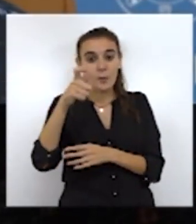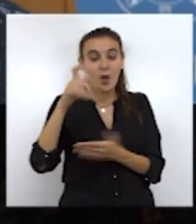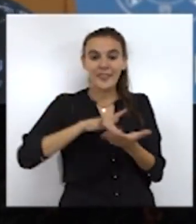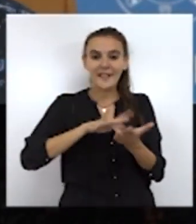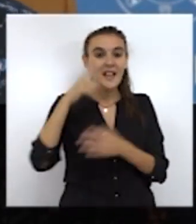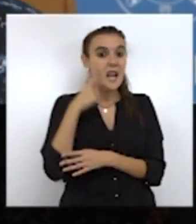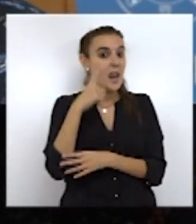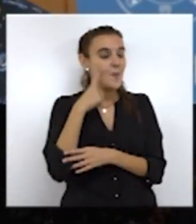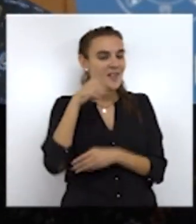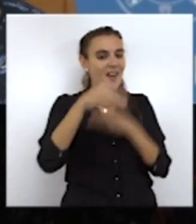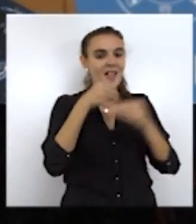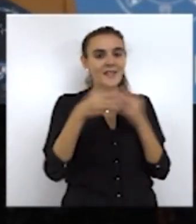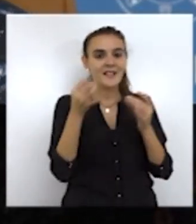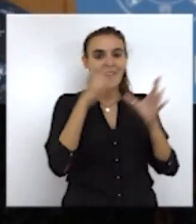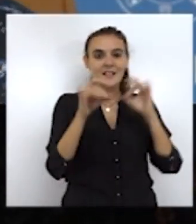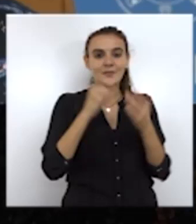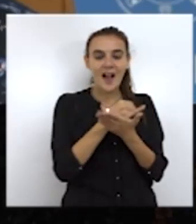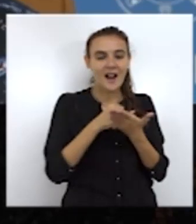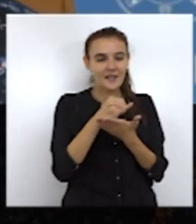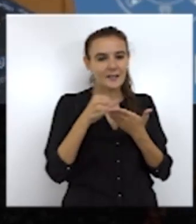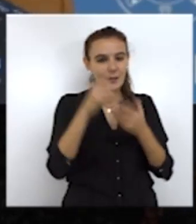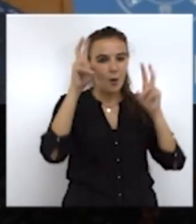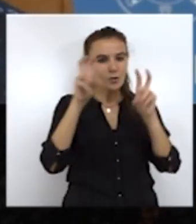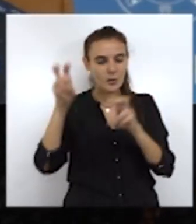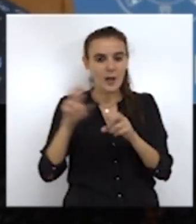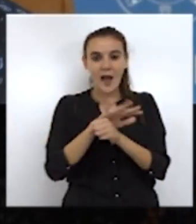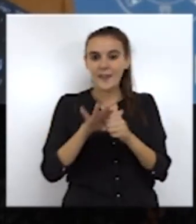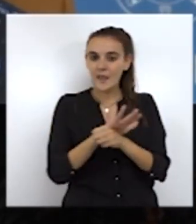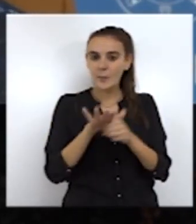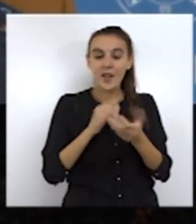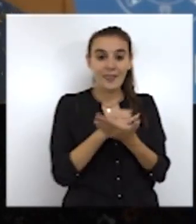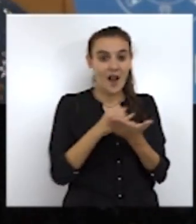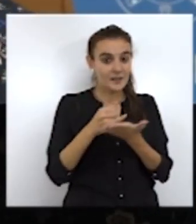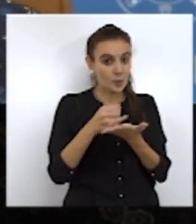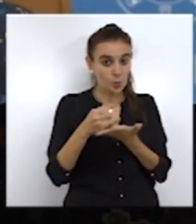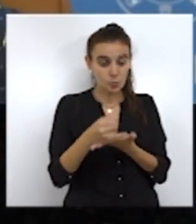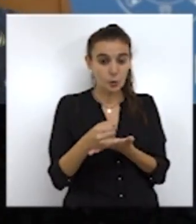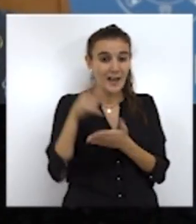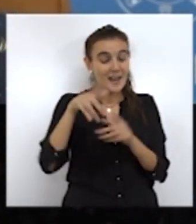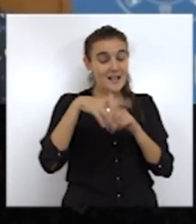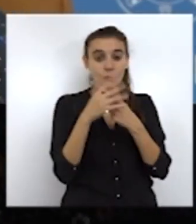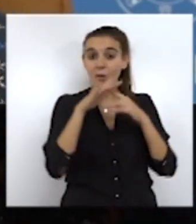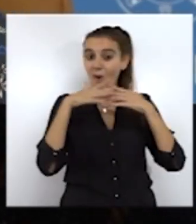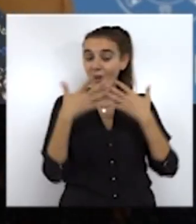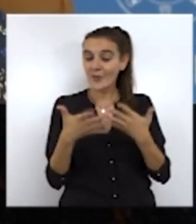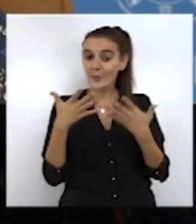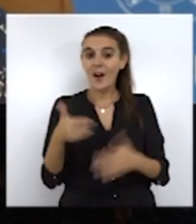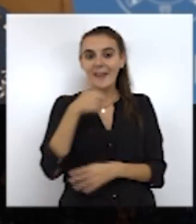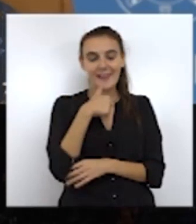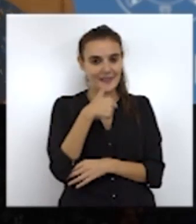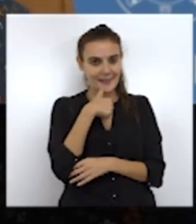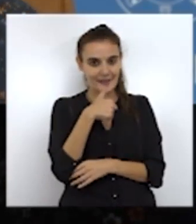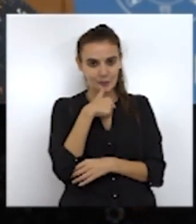Almería que se dedica más a actividades agrícolas y de innovación en el ámbito de la agricultura que en la situación en la que nos encontramos